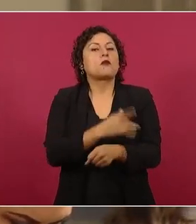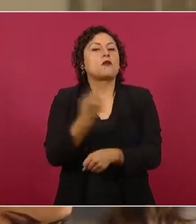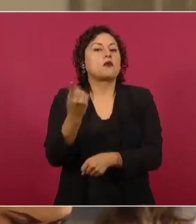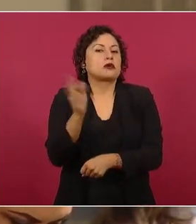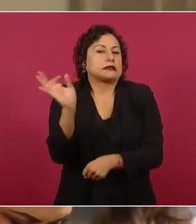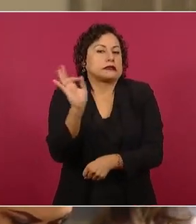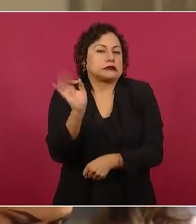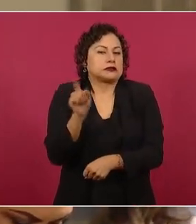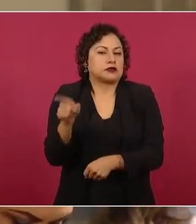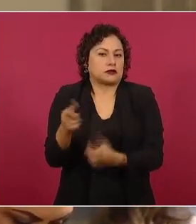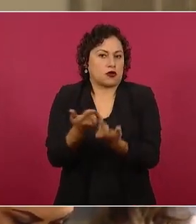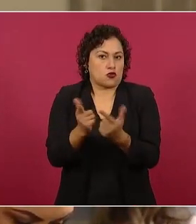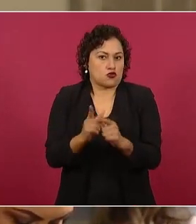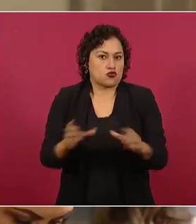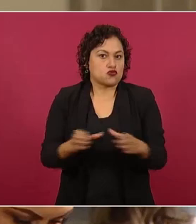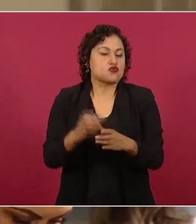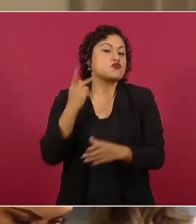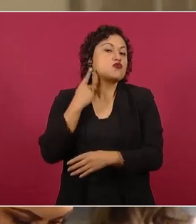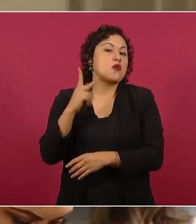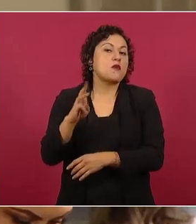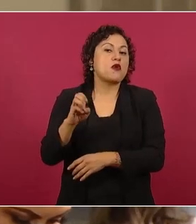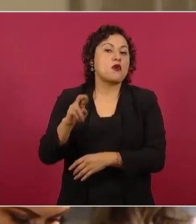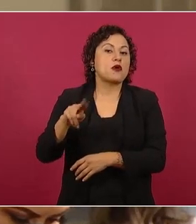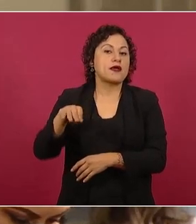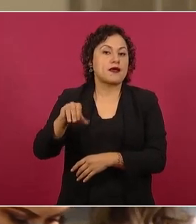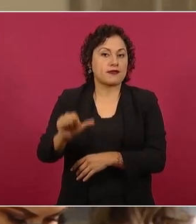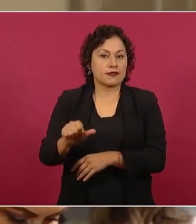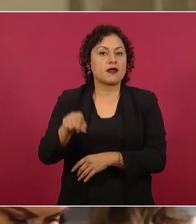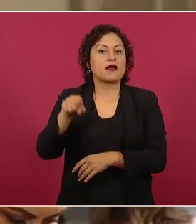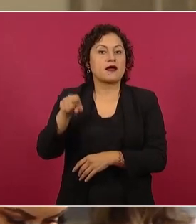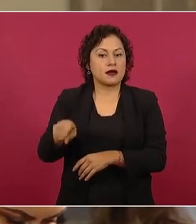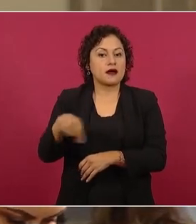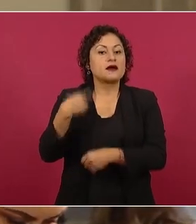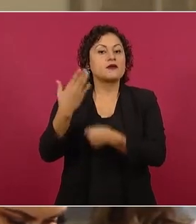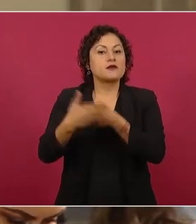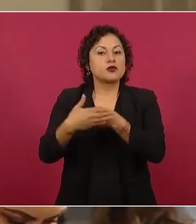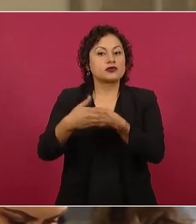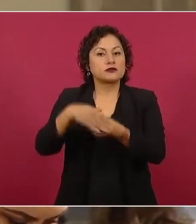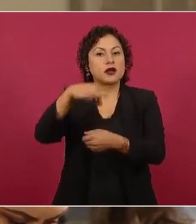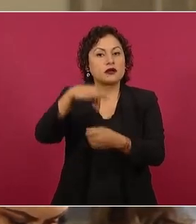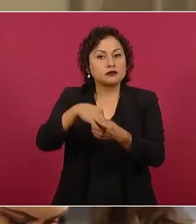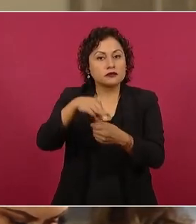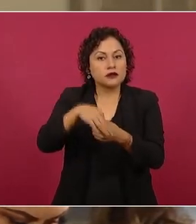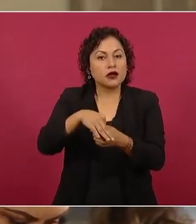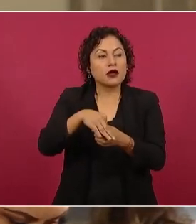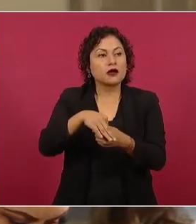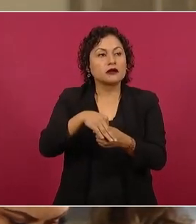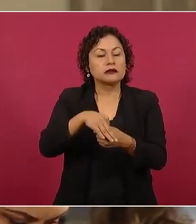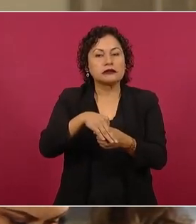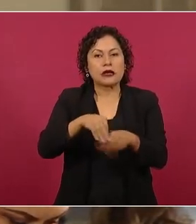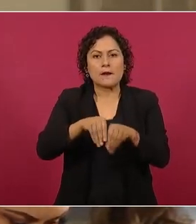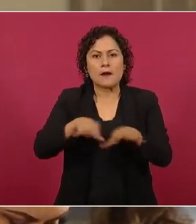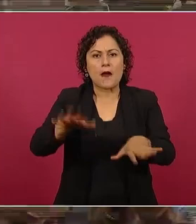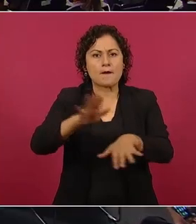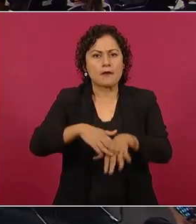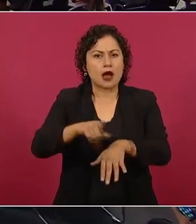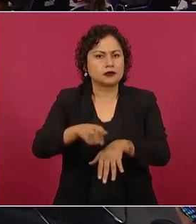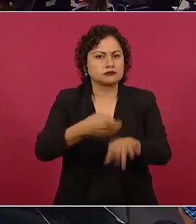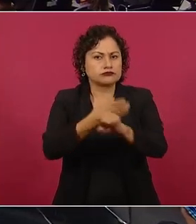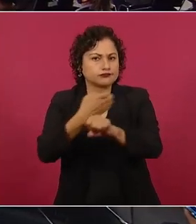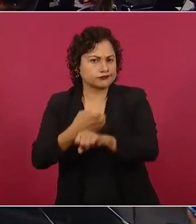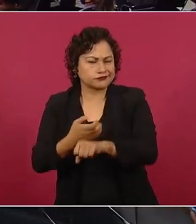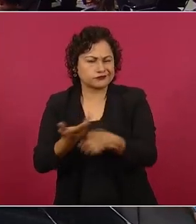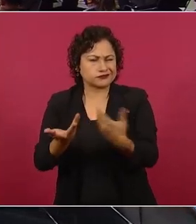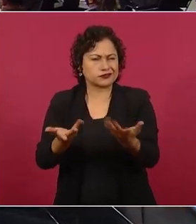está o está por arrasar en diversas entidades o en las próximas elecciones. ¿Sería ese propósito de